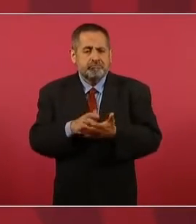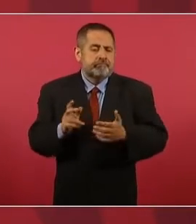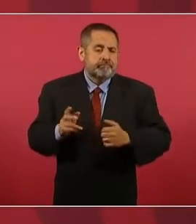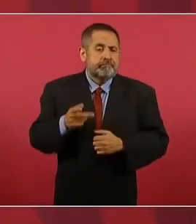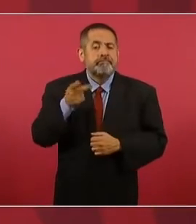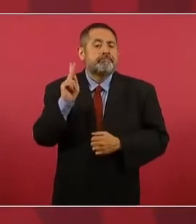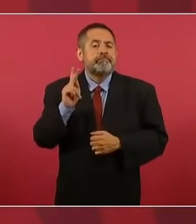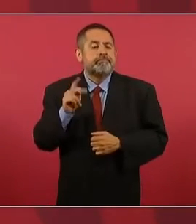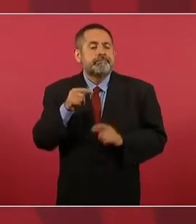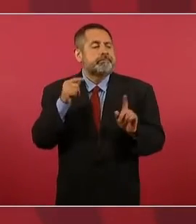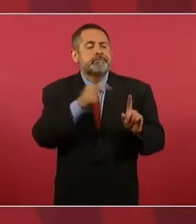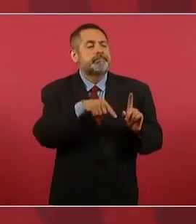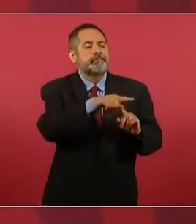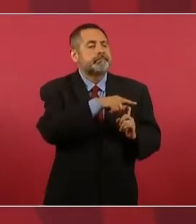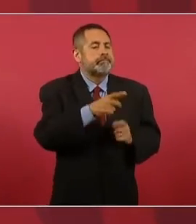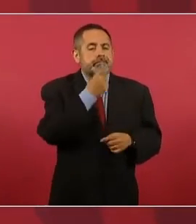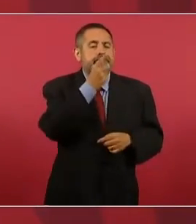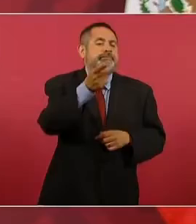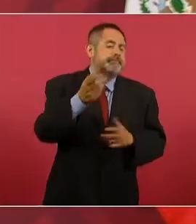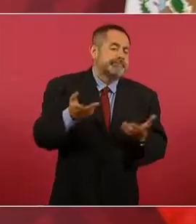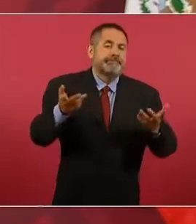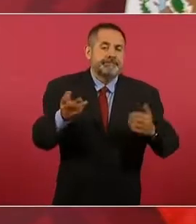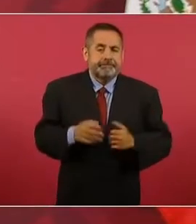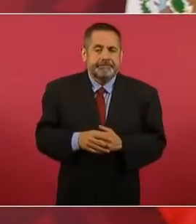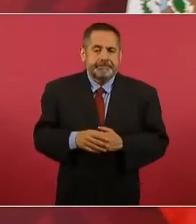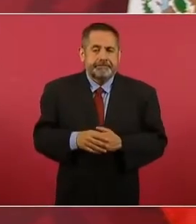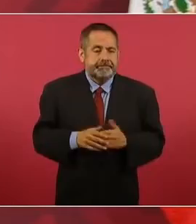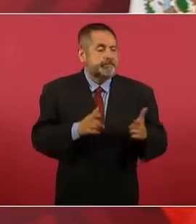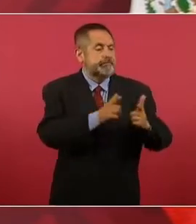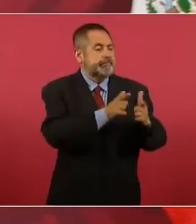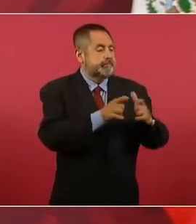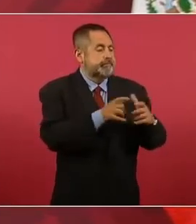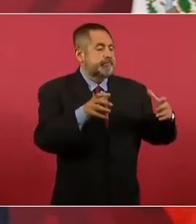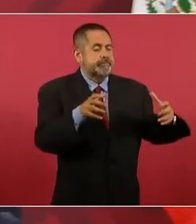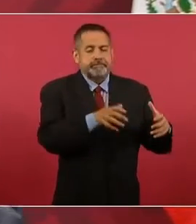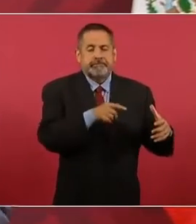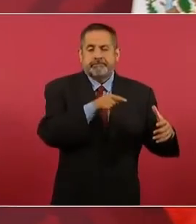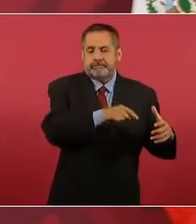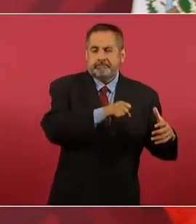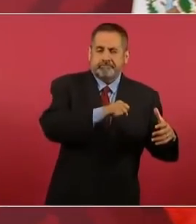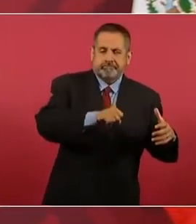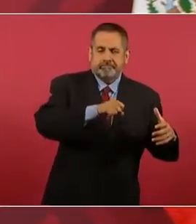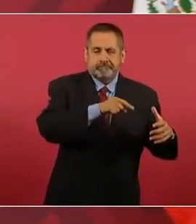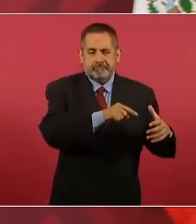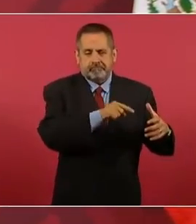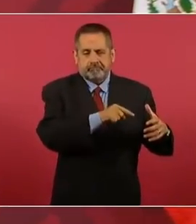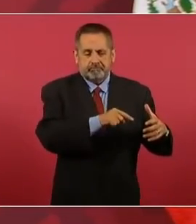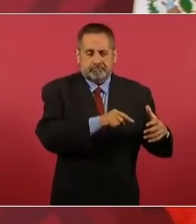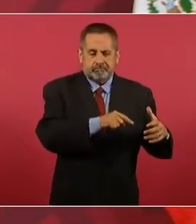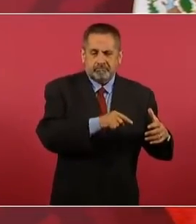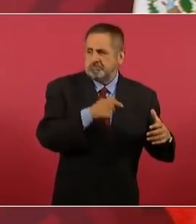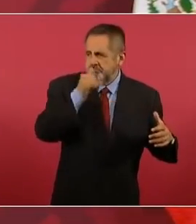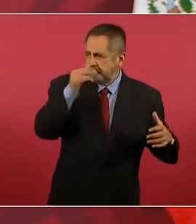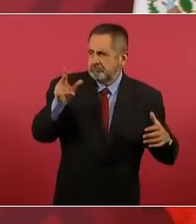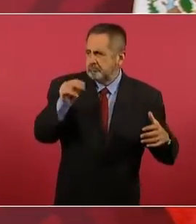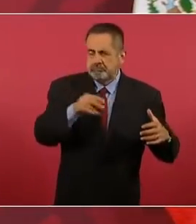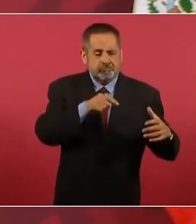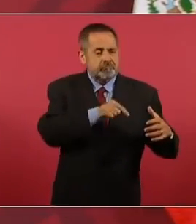los del bloque reaccionario?